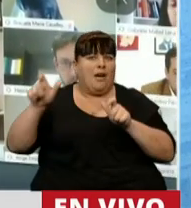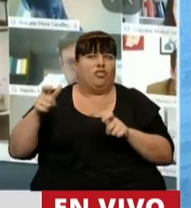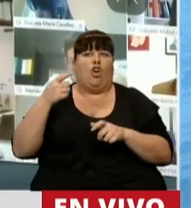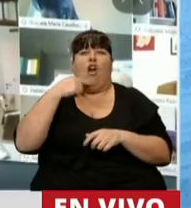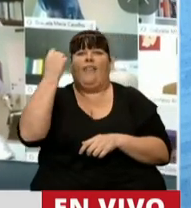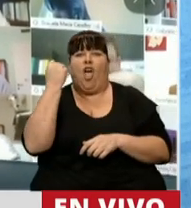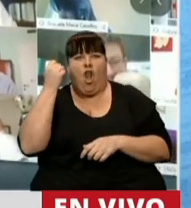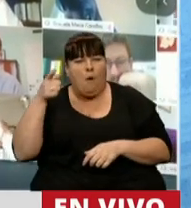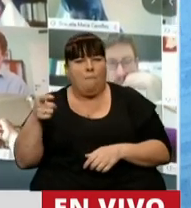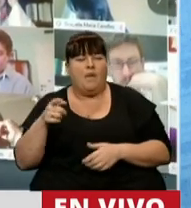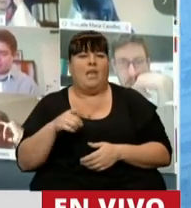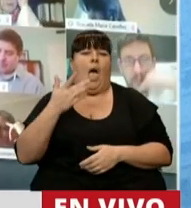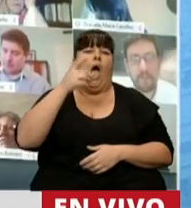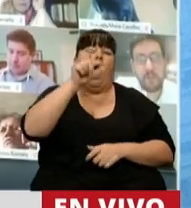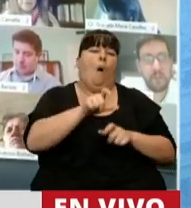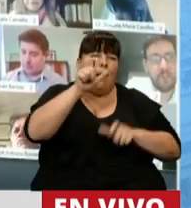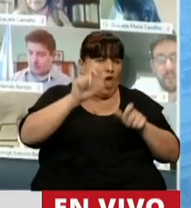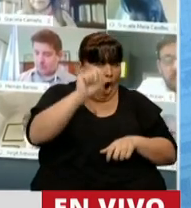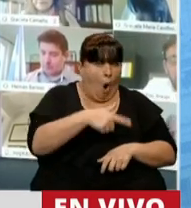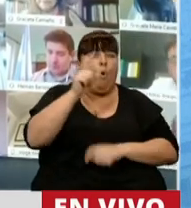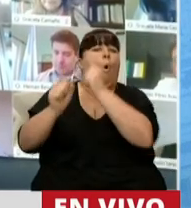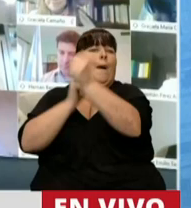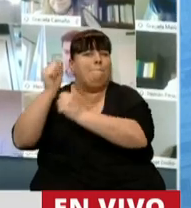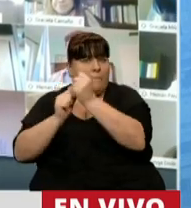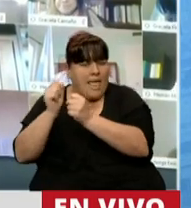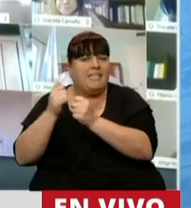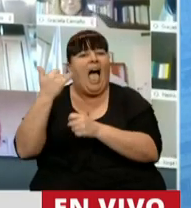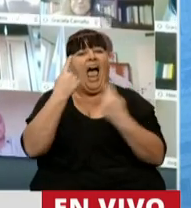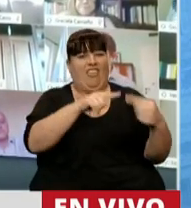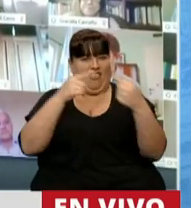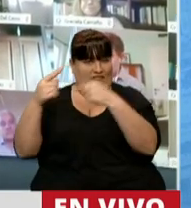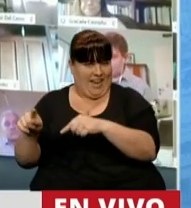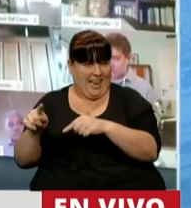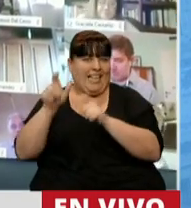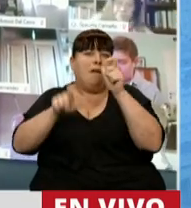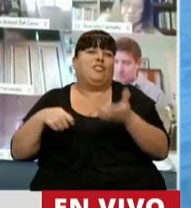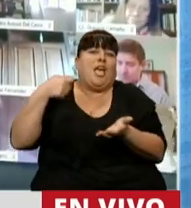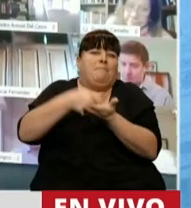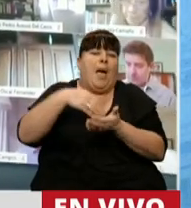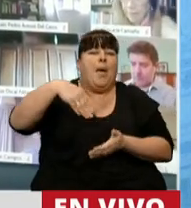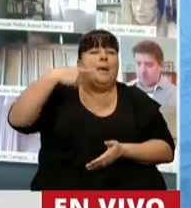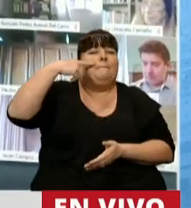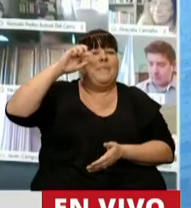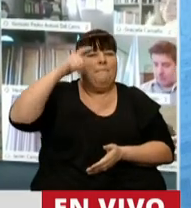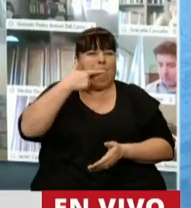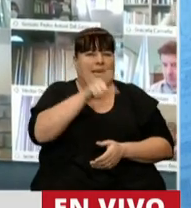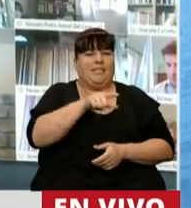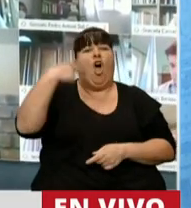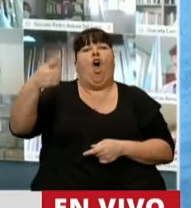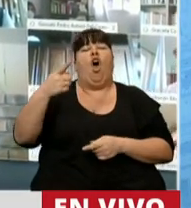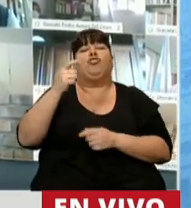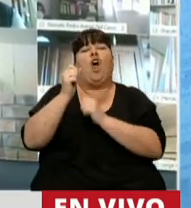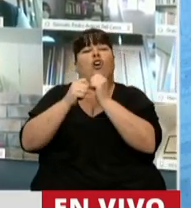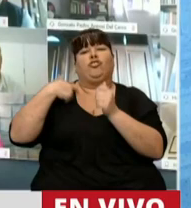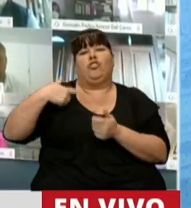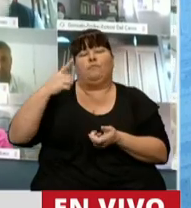económicos, humanos y jurídicos, se mantiene una diferenciación entre los contribuyentes MIPES, entidades sin fines de